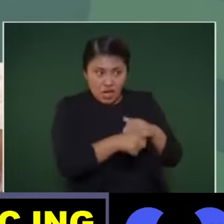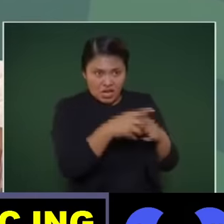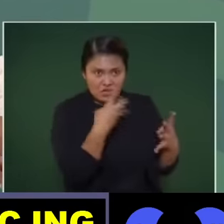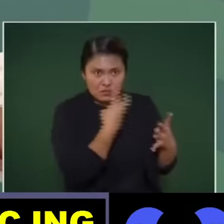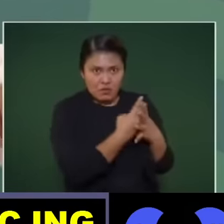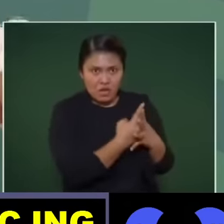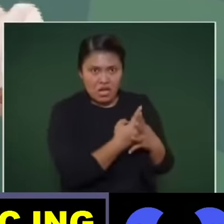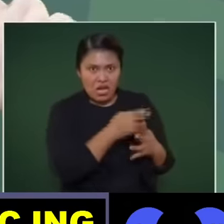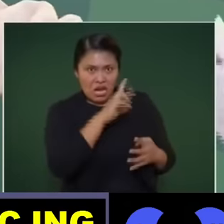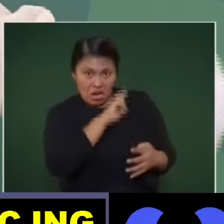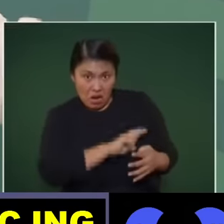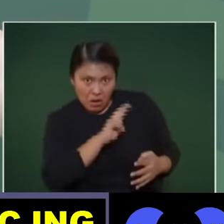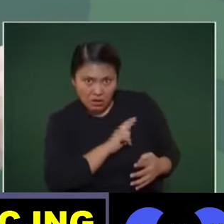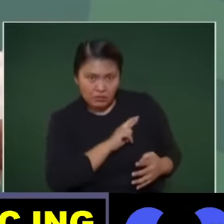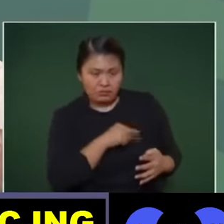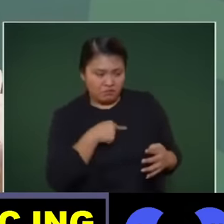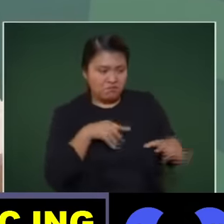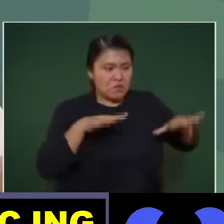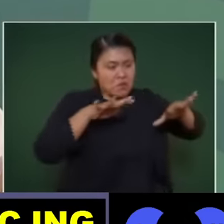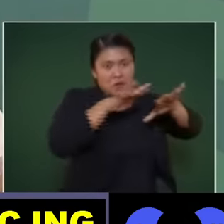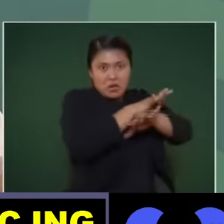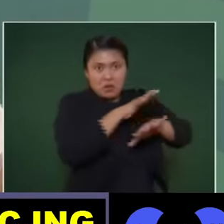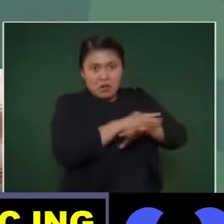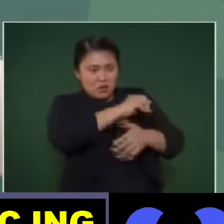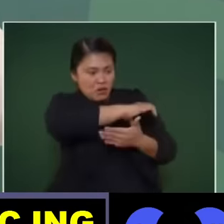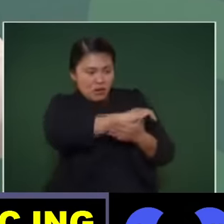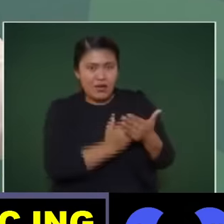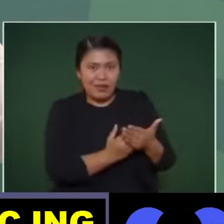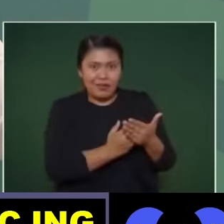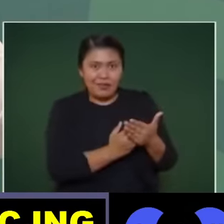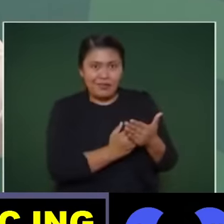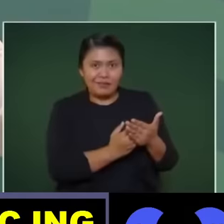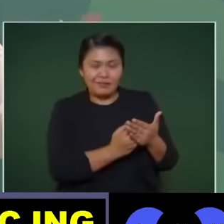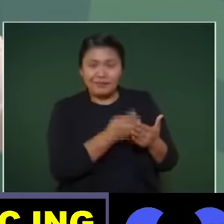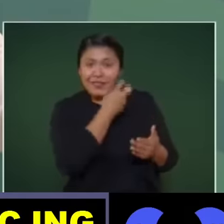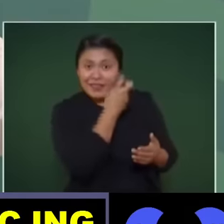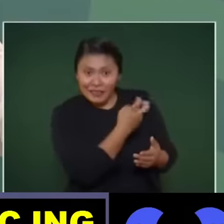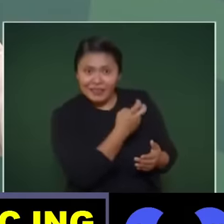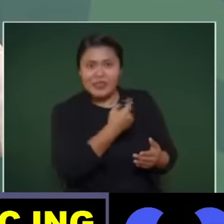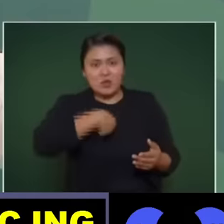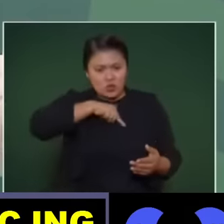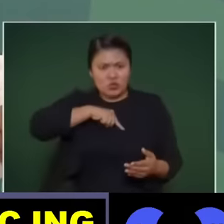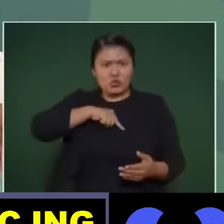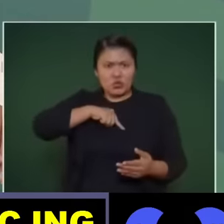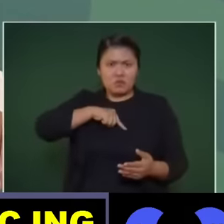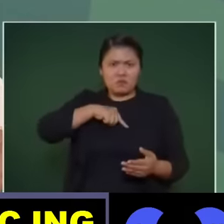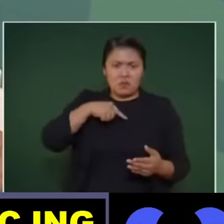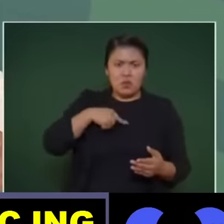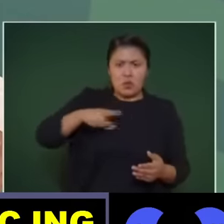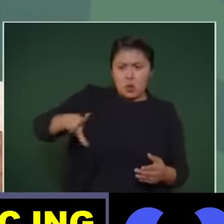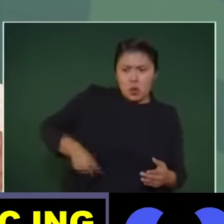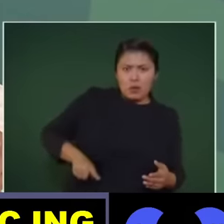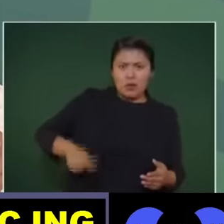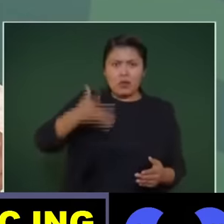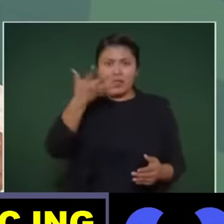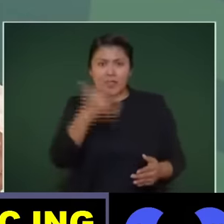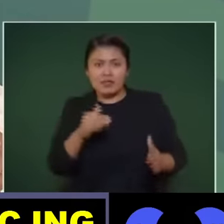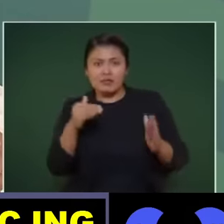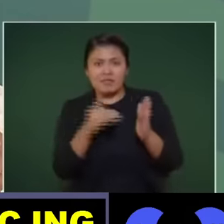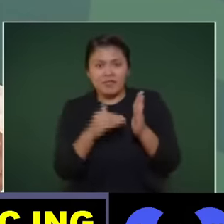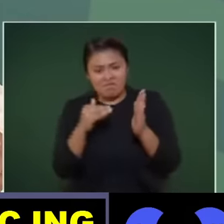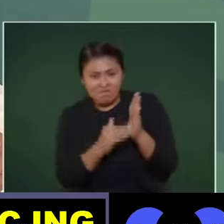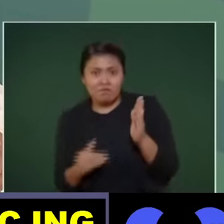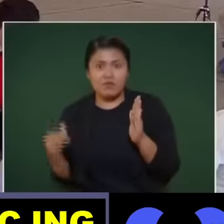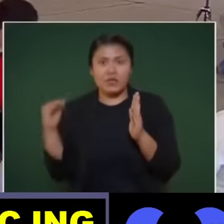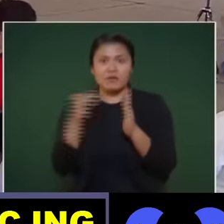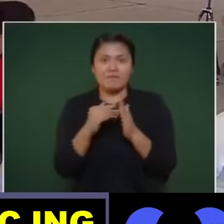privados, porque se modificaron los contratos, solo en nuestro gobierno 10 mil millones